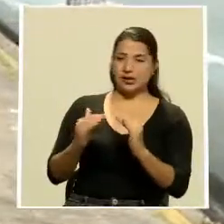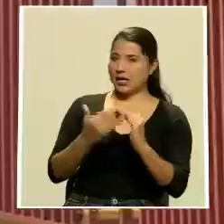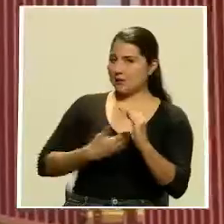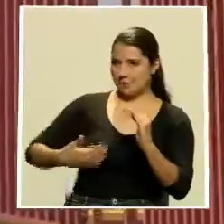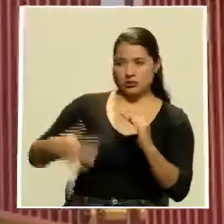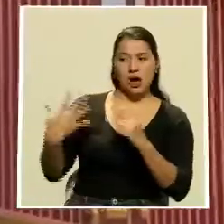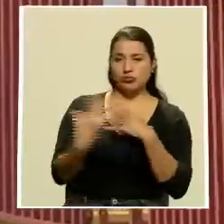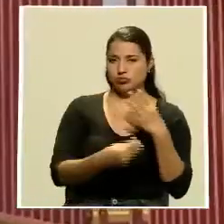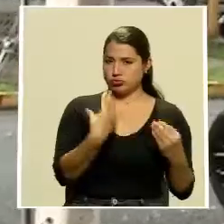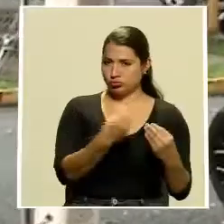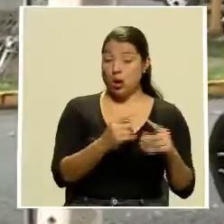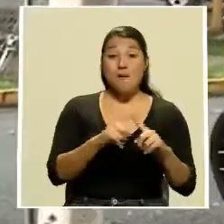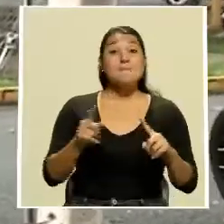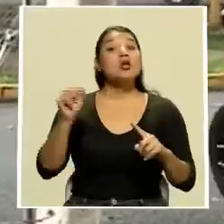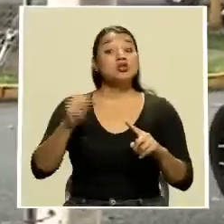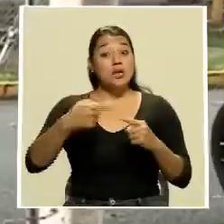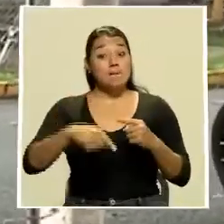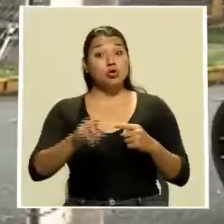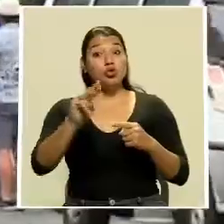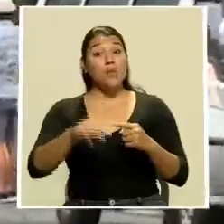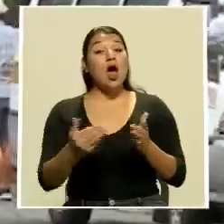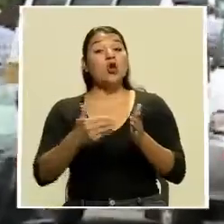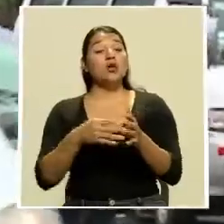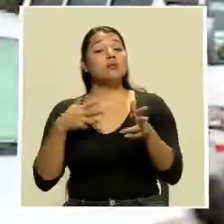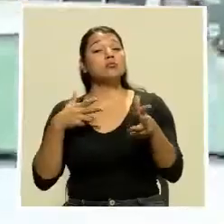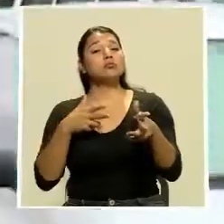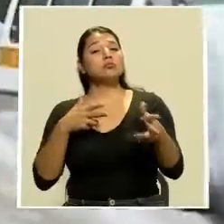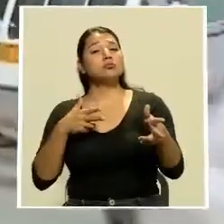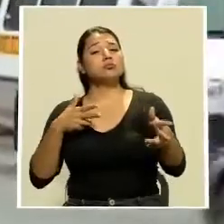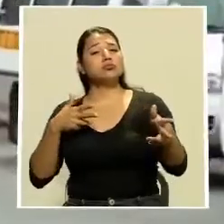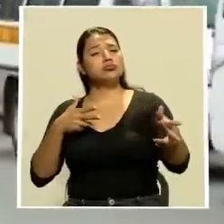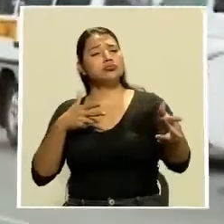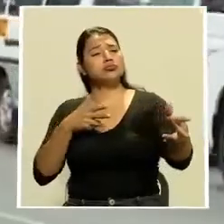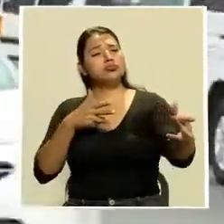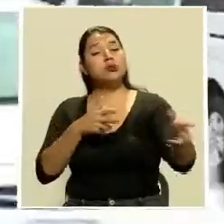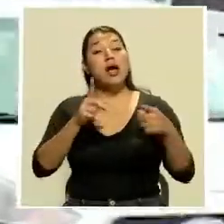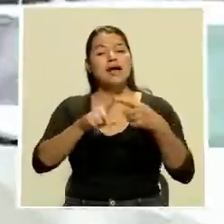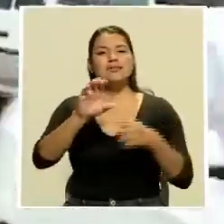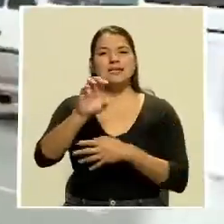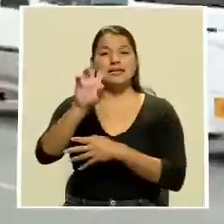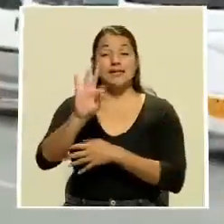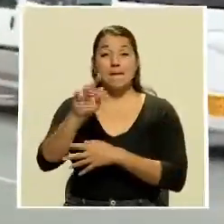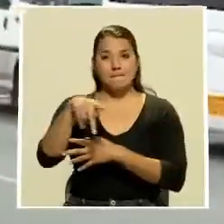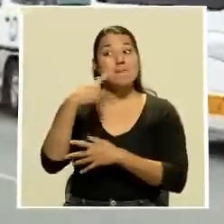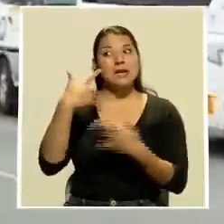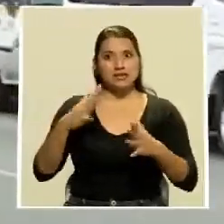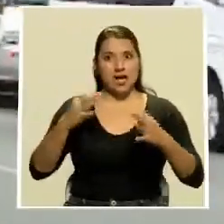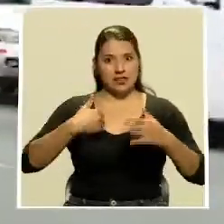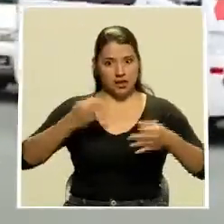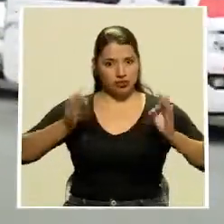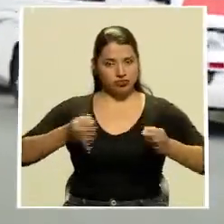pero sí harán una nueva caravana el martes hacia el CTP como medida de presión para que el acuerdo se ratifique. Estamos